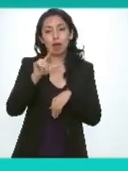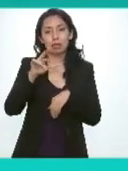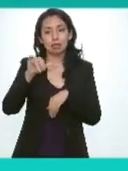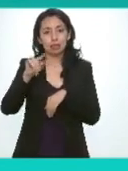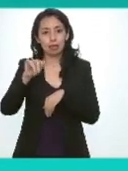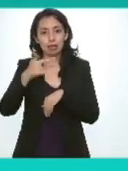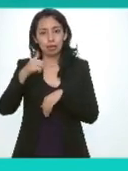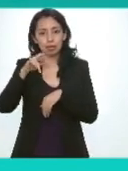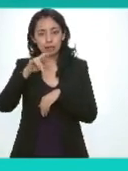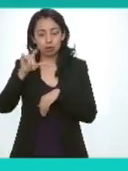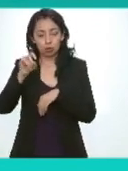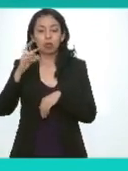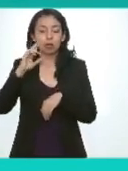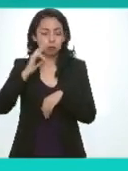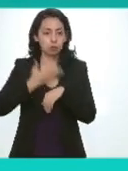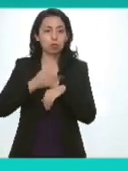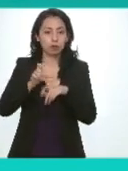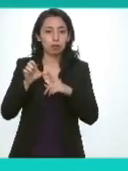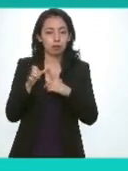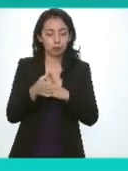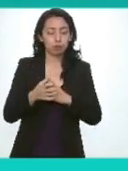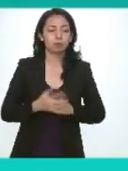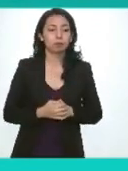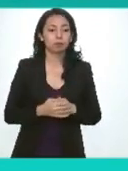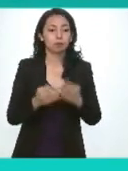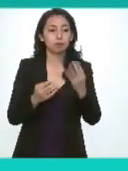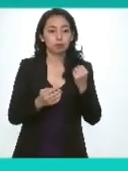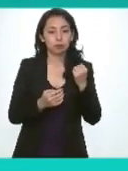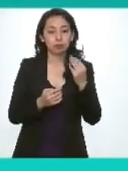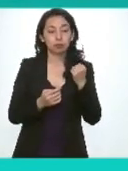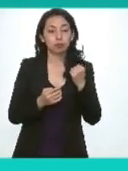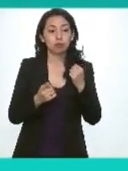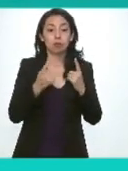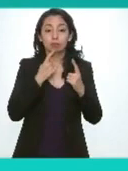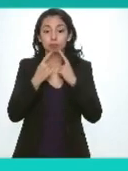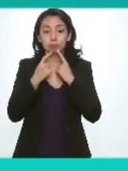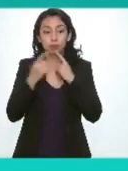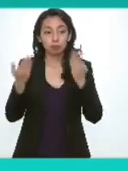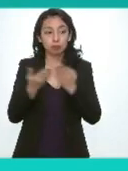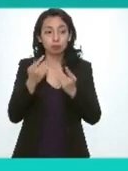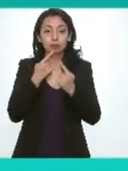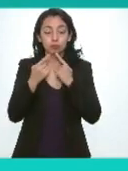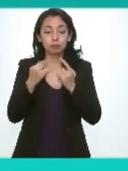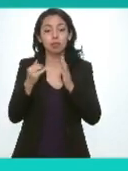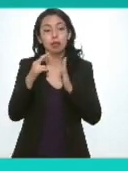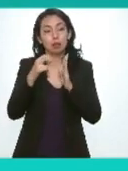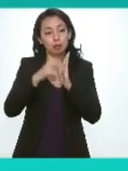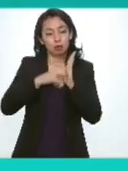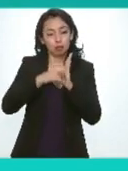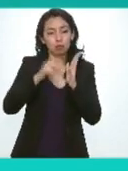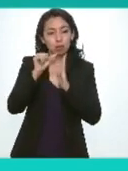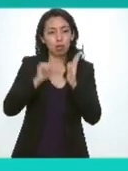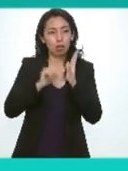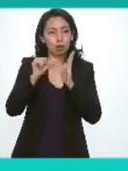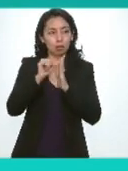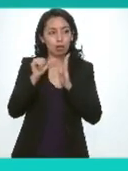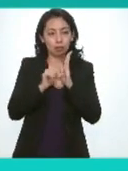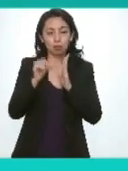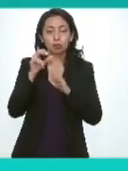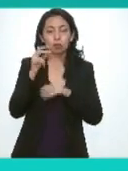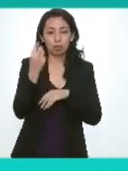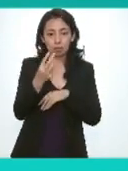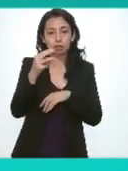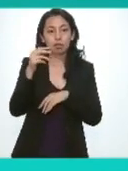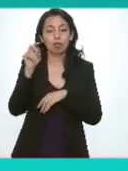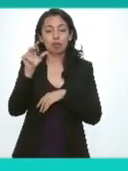coordinador de dicha comisión el punto nueve es presentación discusión y en su caso aprobación de las reformas a los artículos 3 18 20